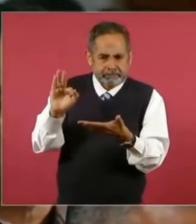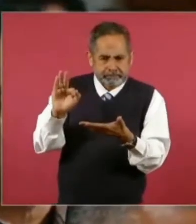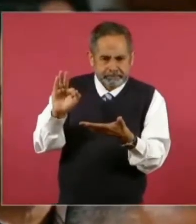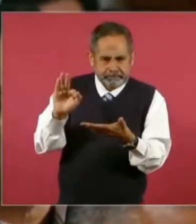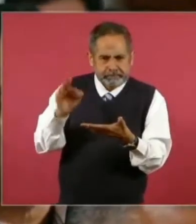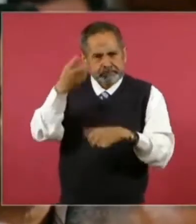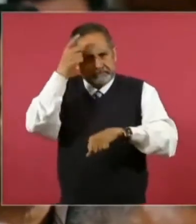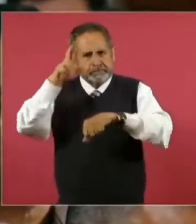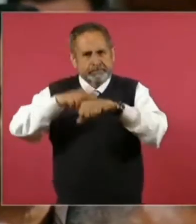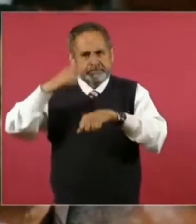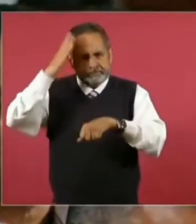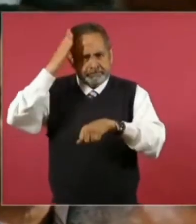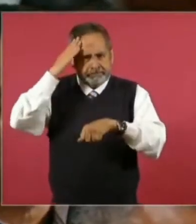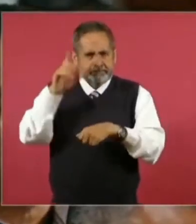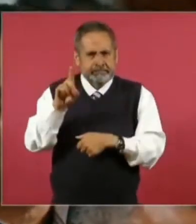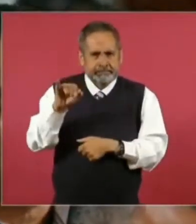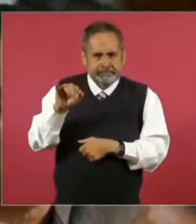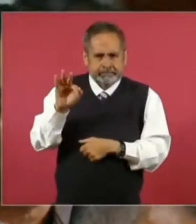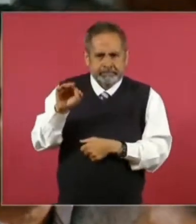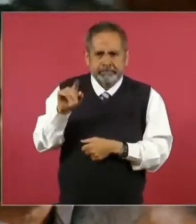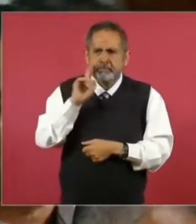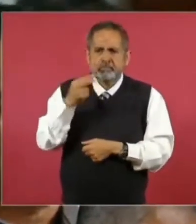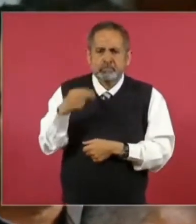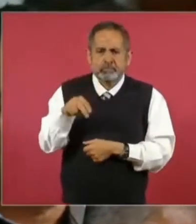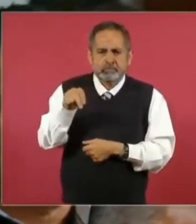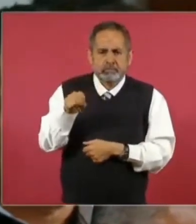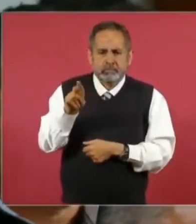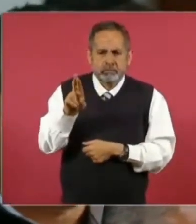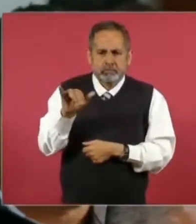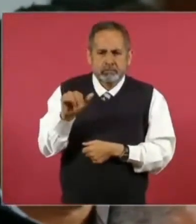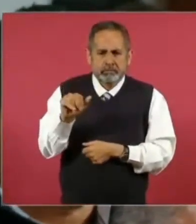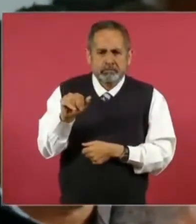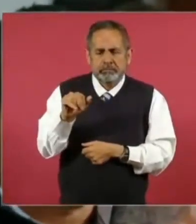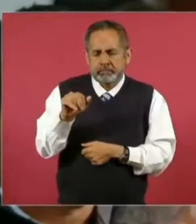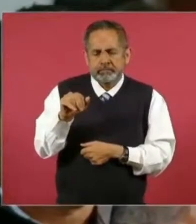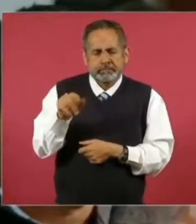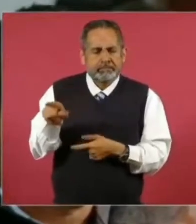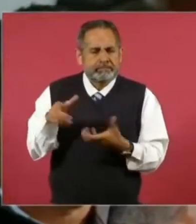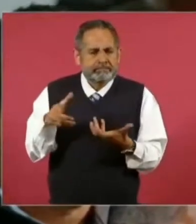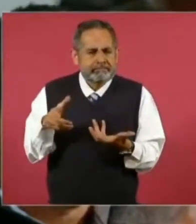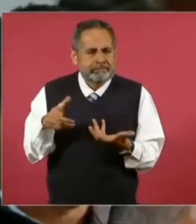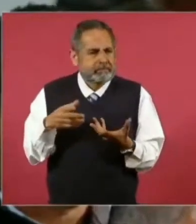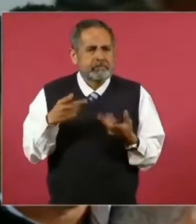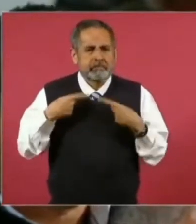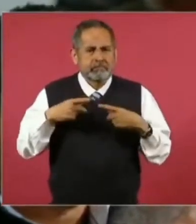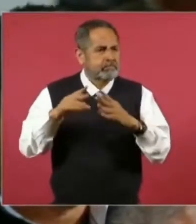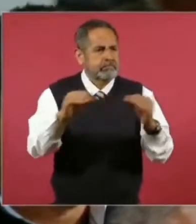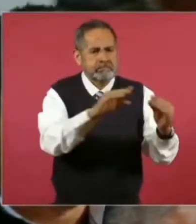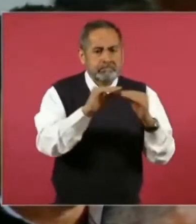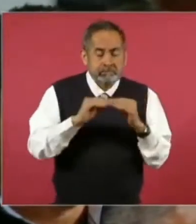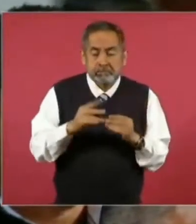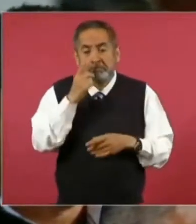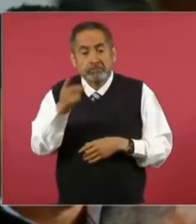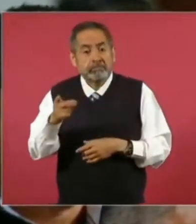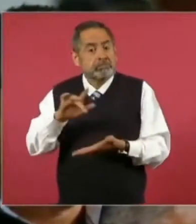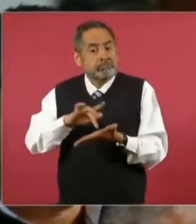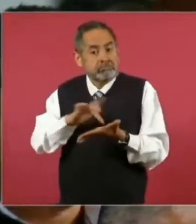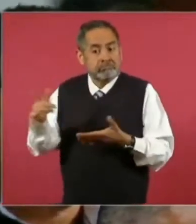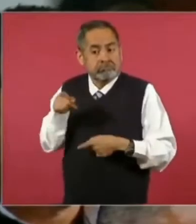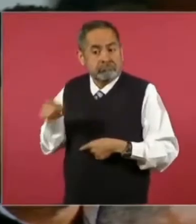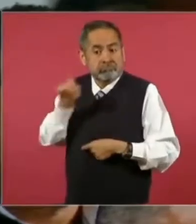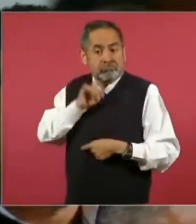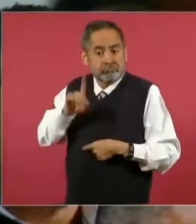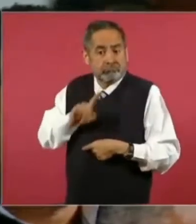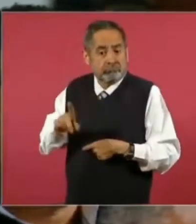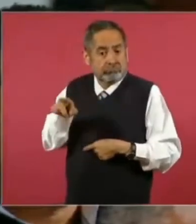directora general del DIF, Nuria Fernández Espresate. Mucha gente me ha dicho que gracias a la labor que ella ha